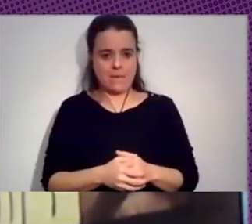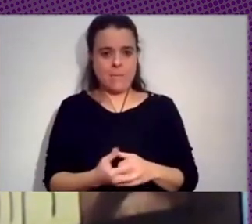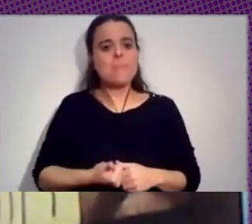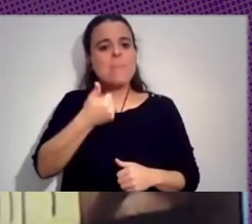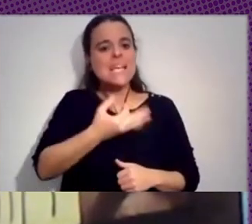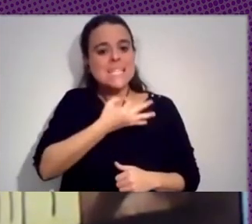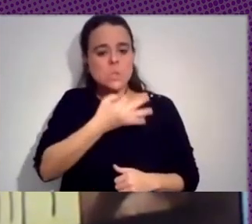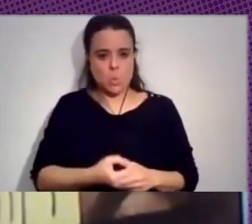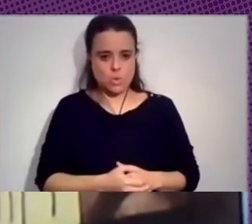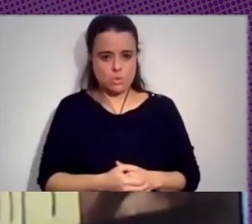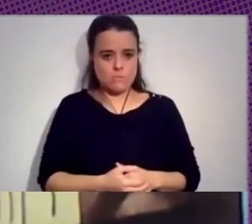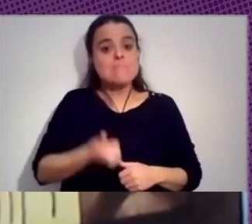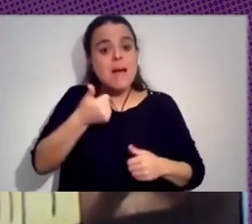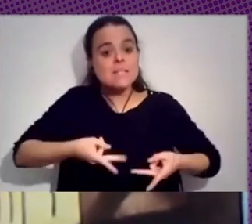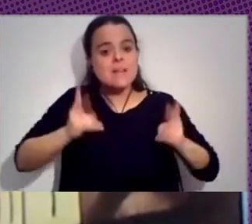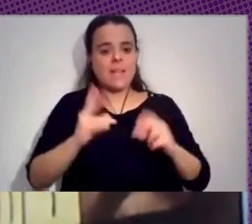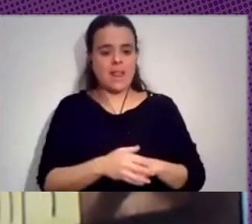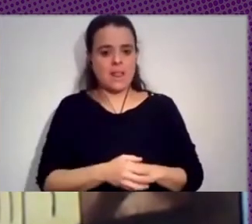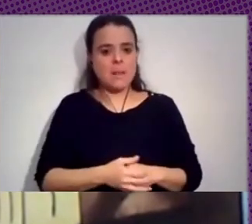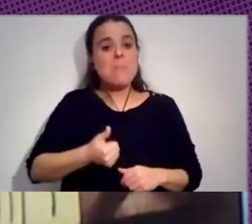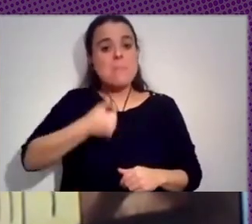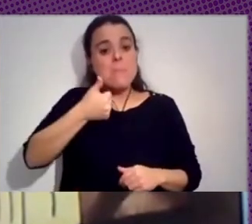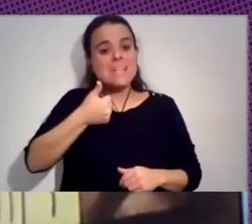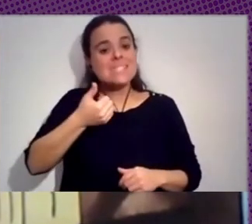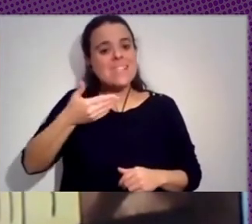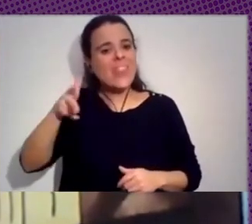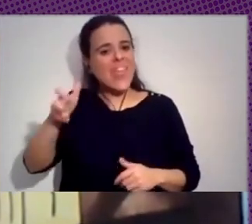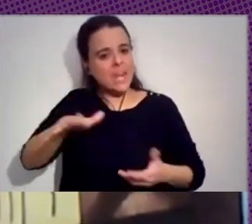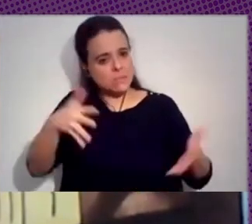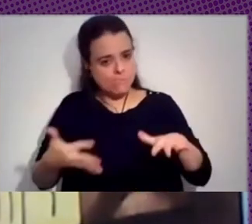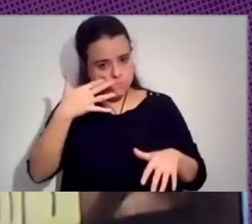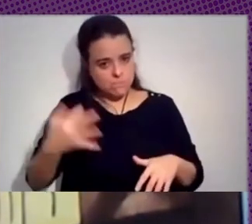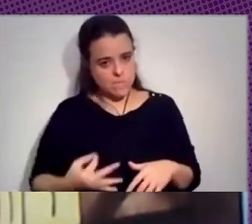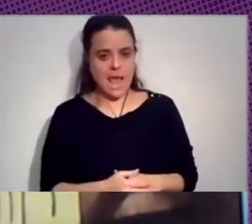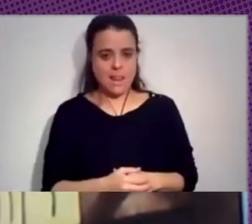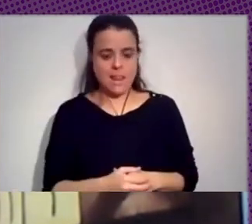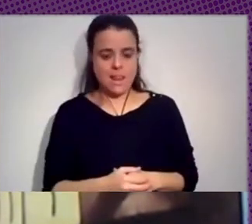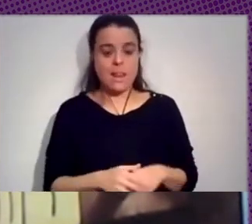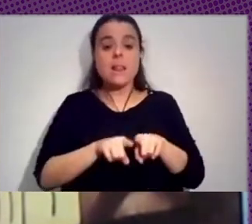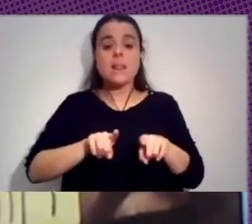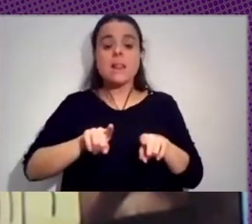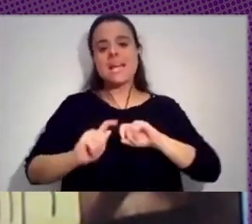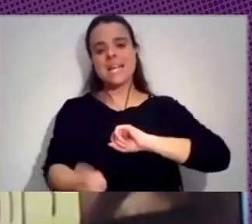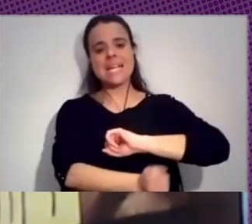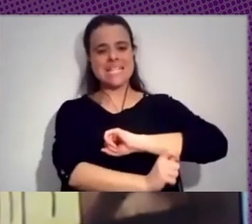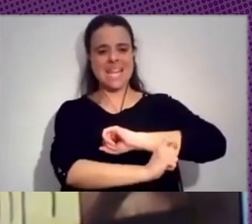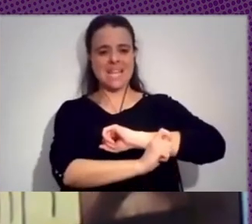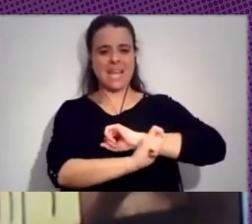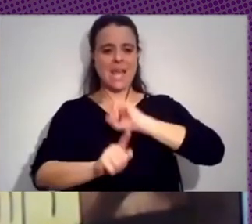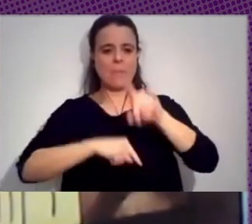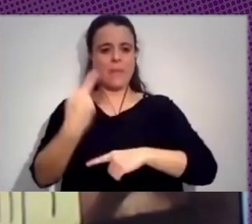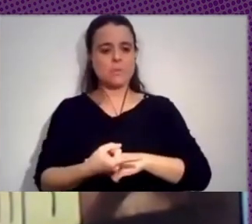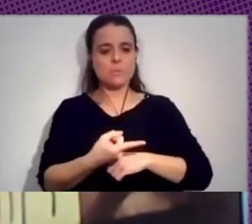libertad, más ejercicio de derechos, una primera estrategia para lidiar con esta